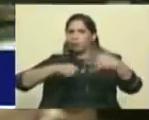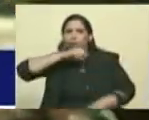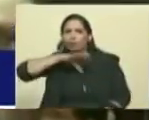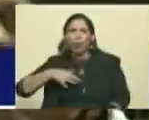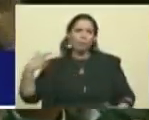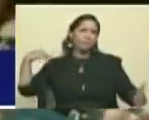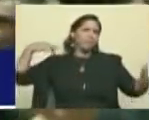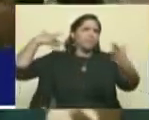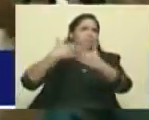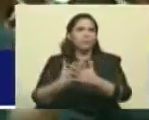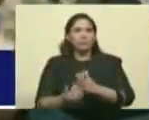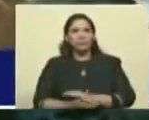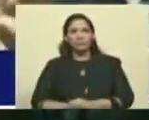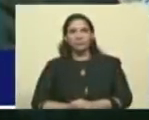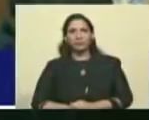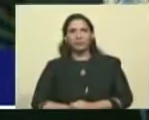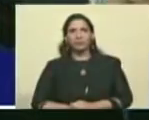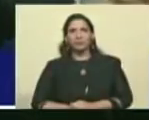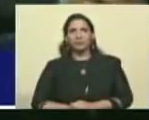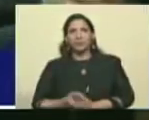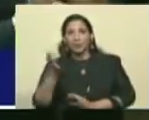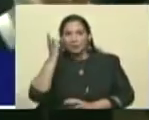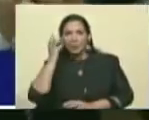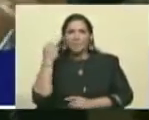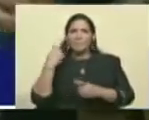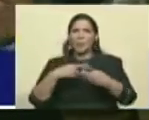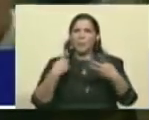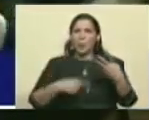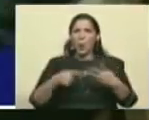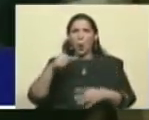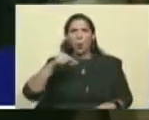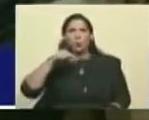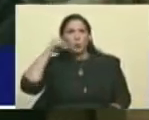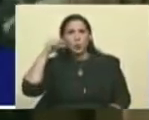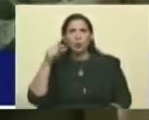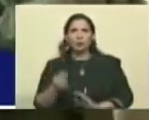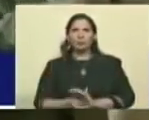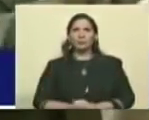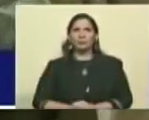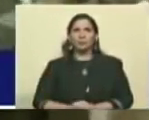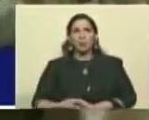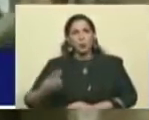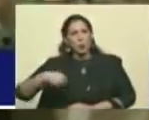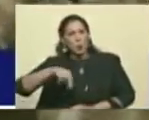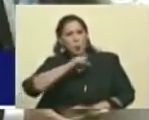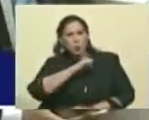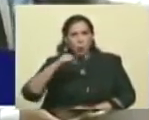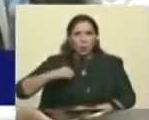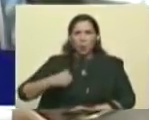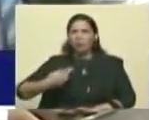de Juana Ramírez la avanzadora, de Antonio José de Sucre. Somos nosotros